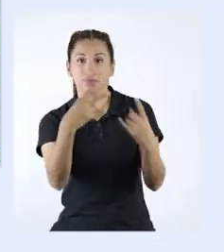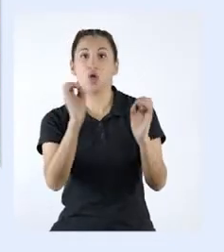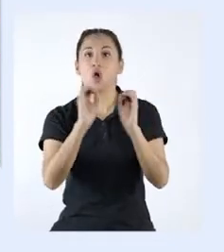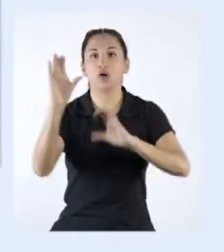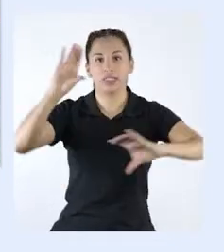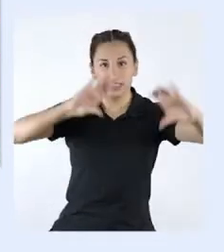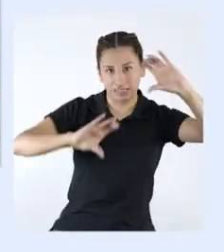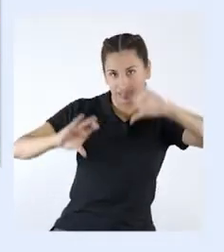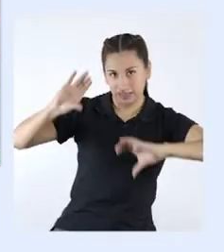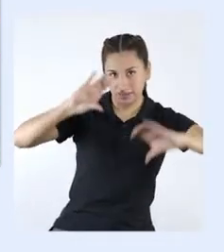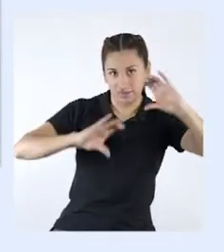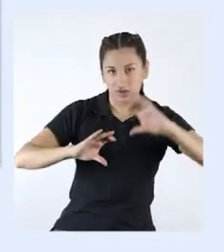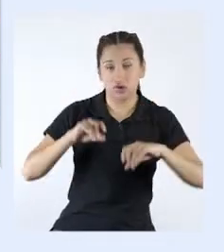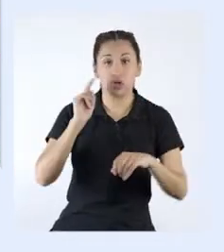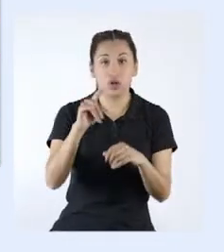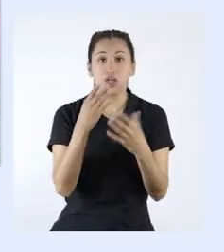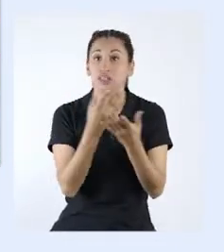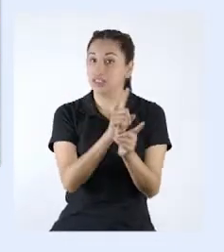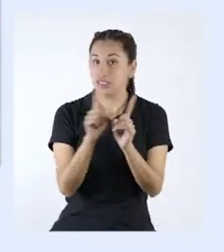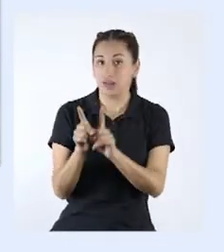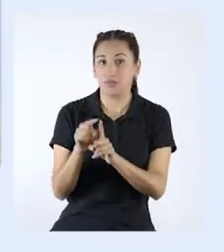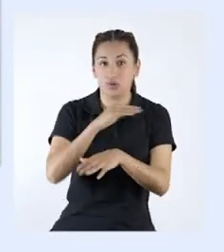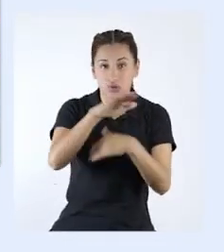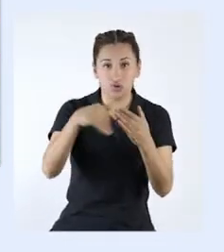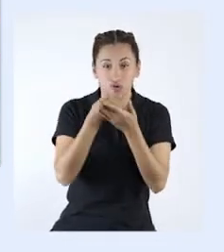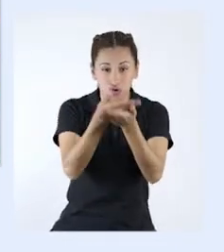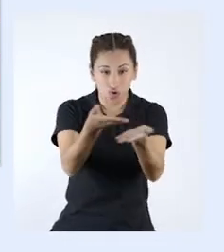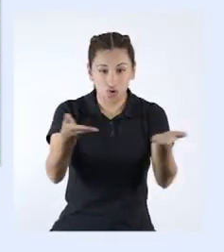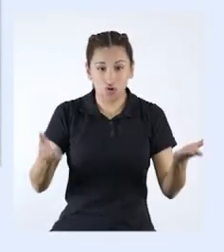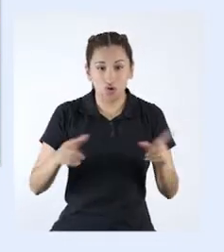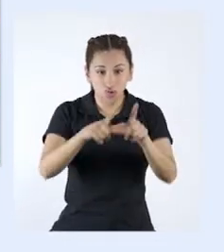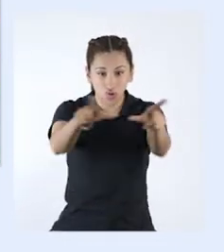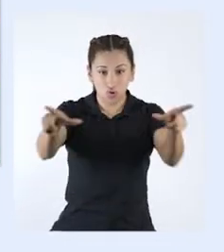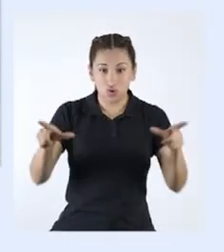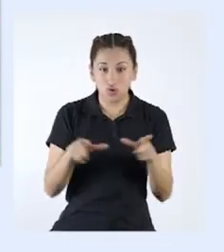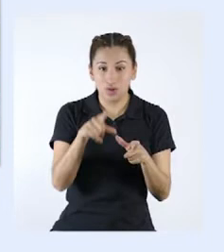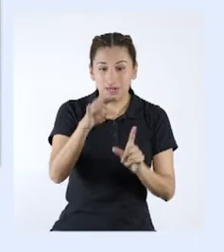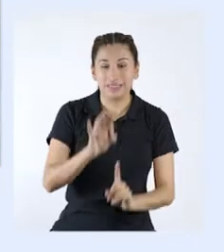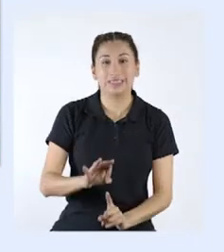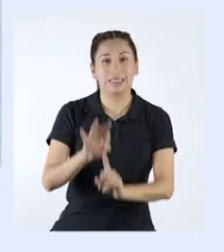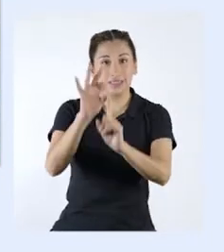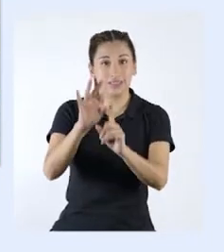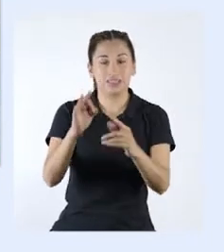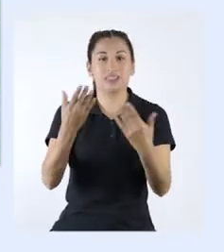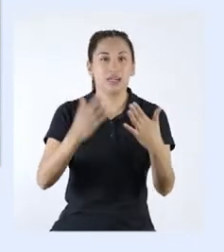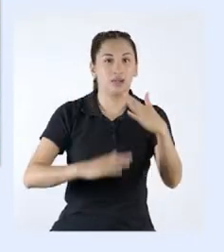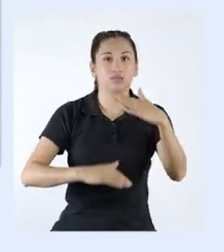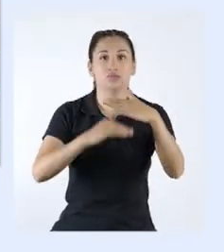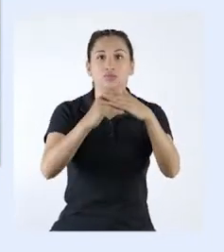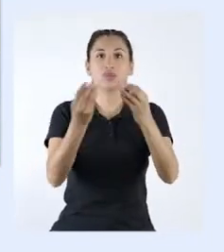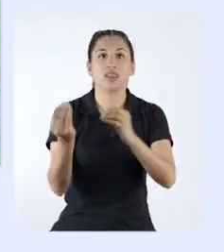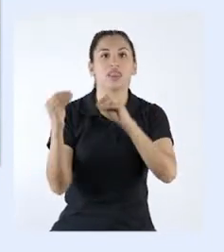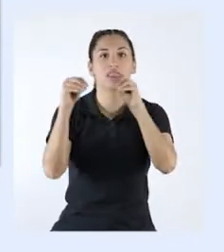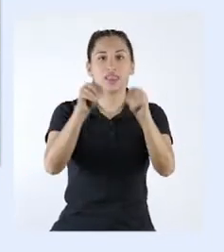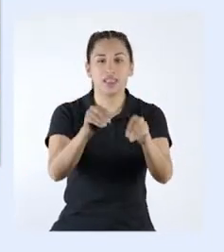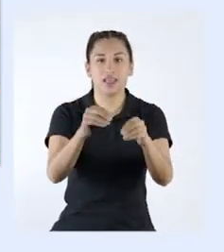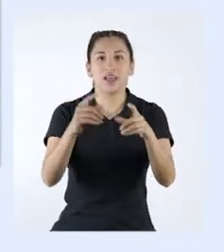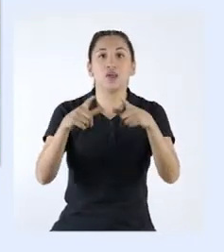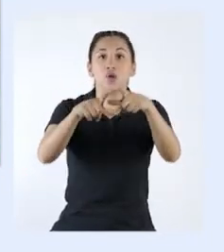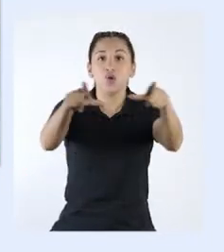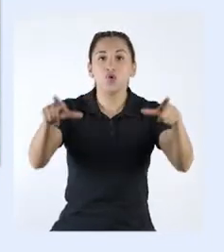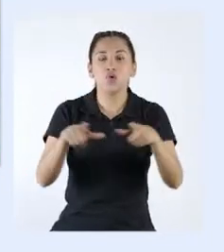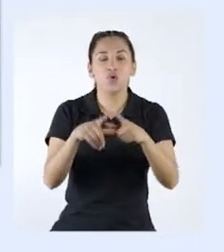estético o científico? Las formaciones geológicas y las zonas estrictamente delimitadas que